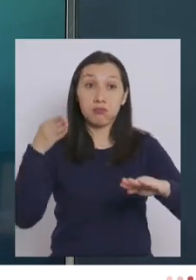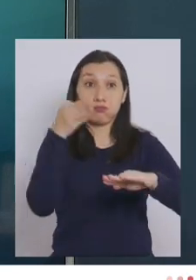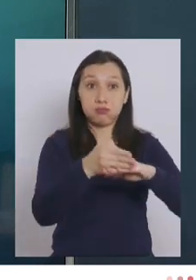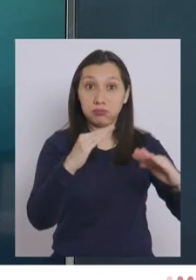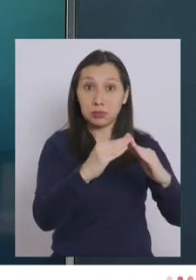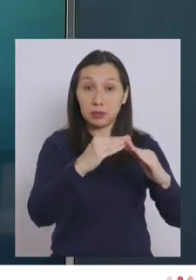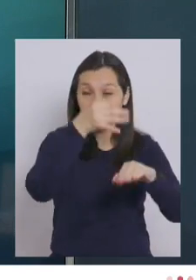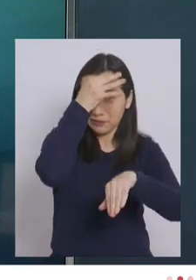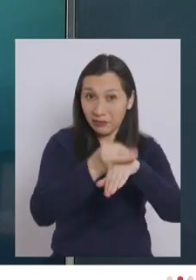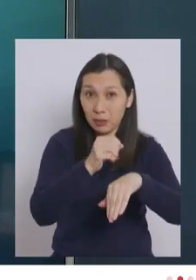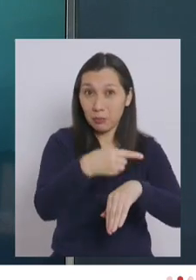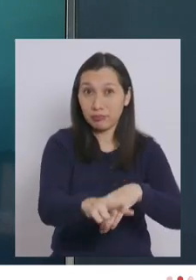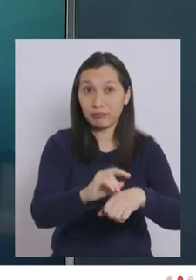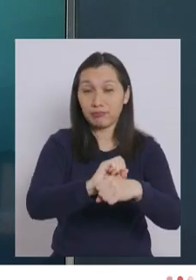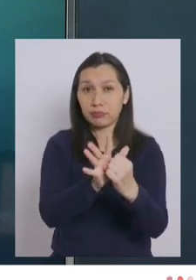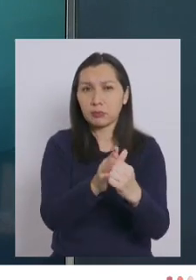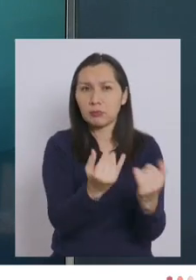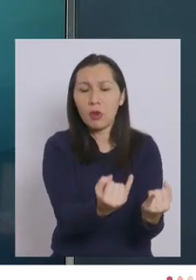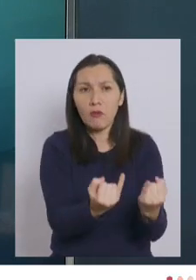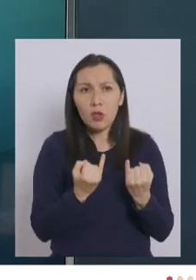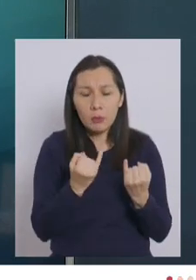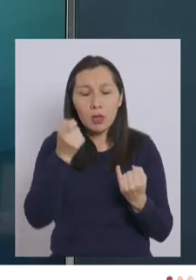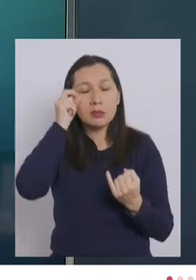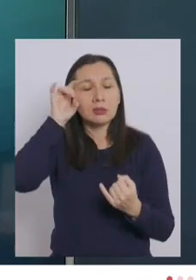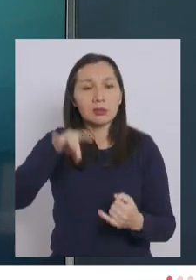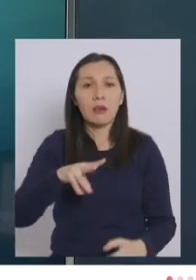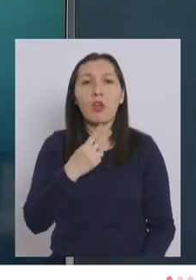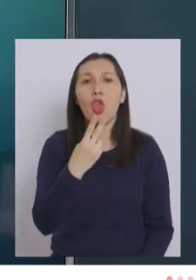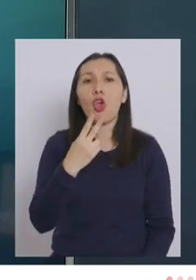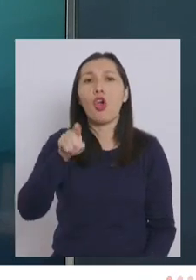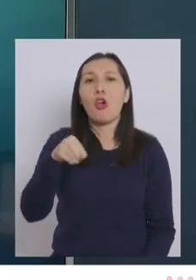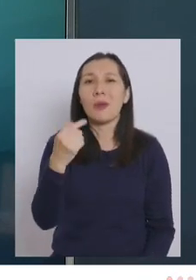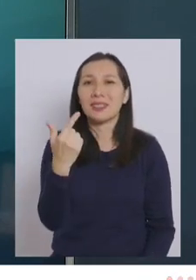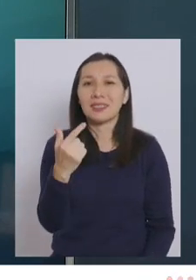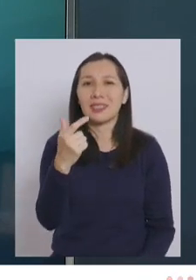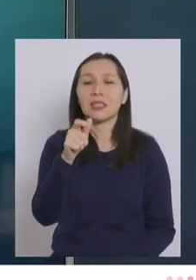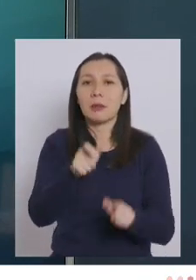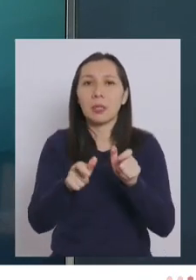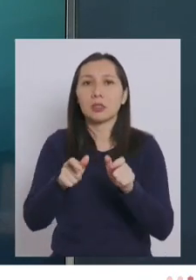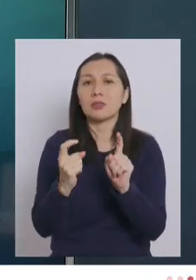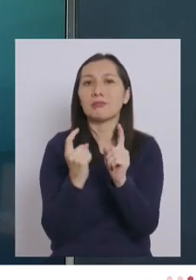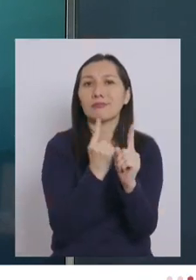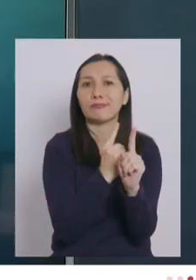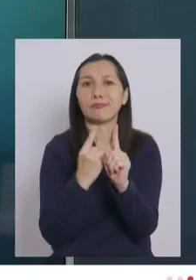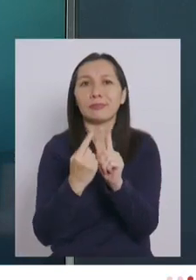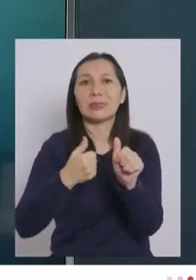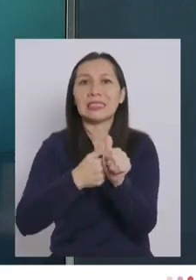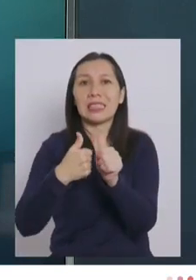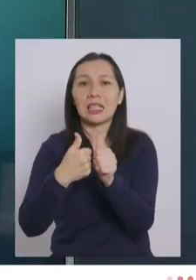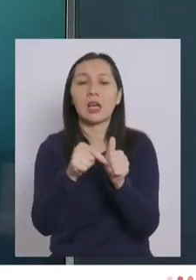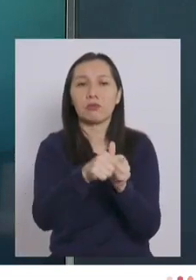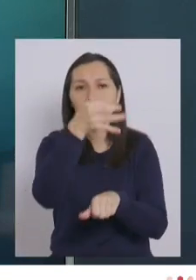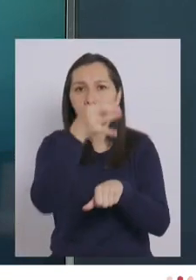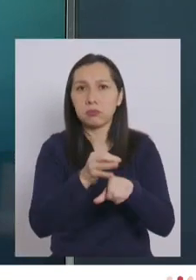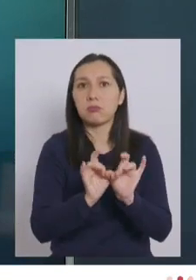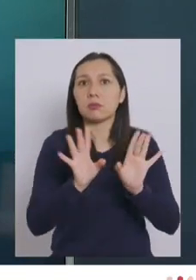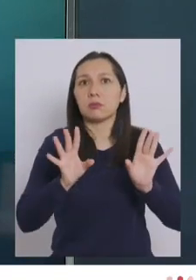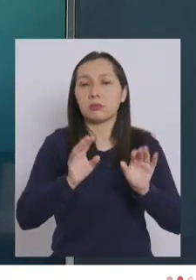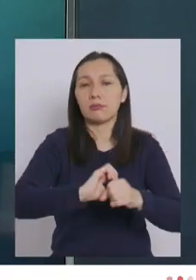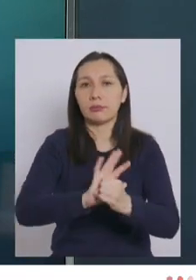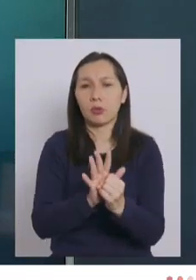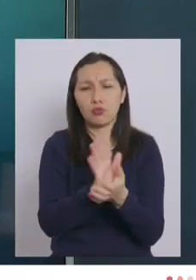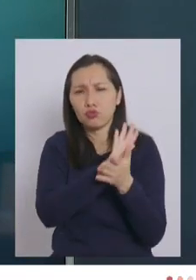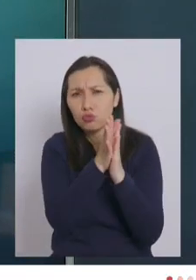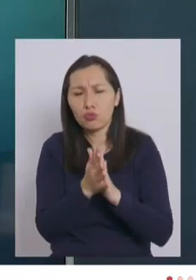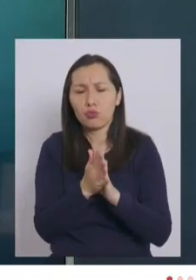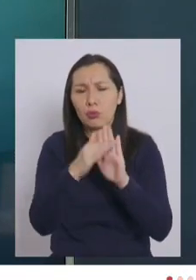el resultado que hemos tenido en los últimos días es que se detecta 2,7 contactos estrechos por caso. Todas estas medidas que